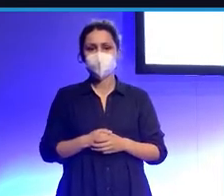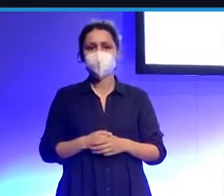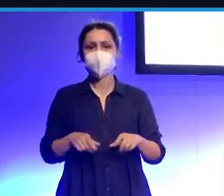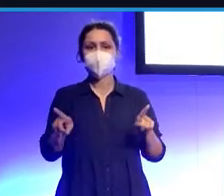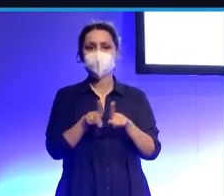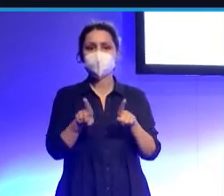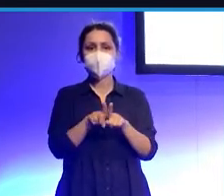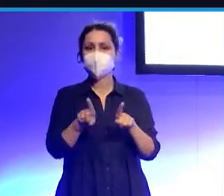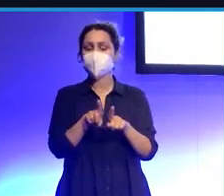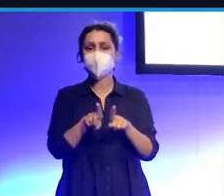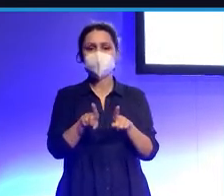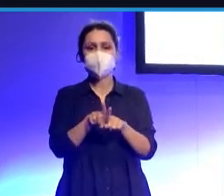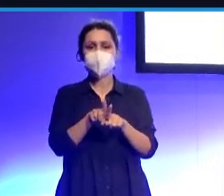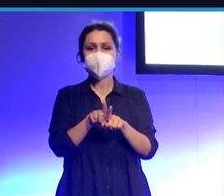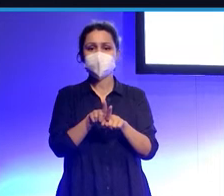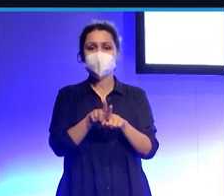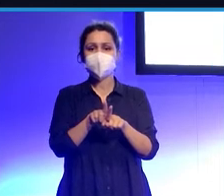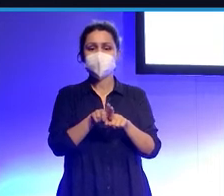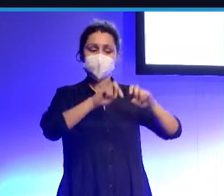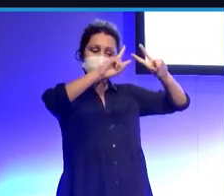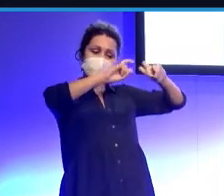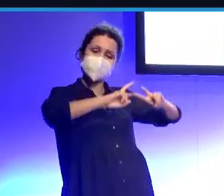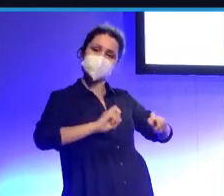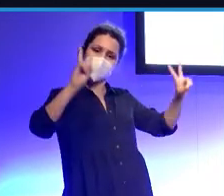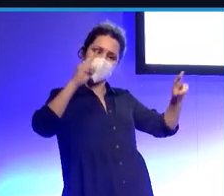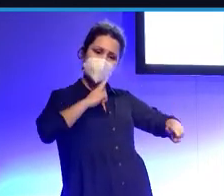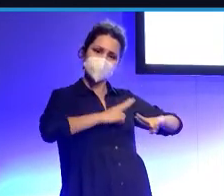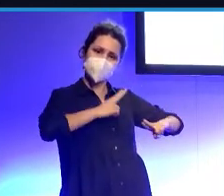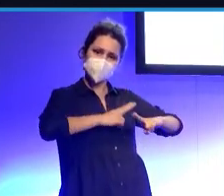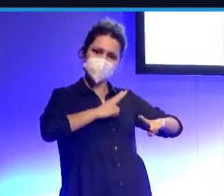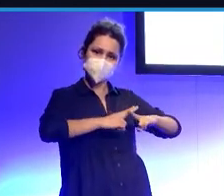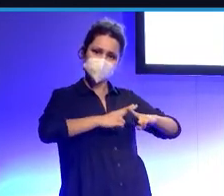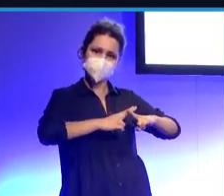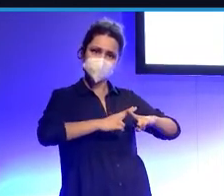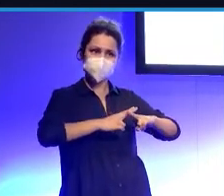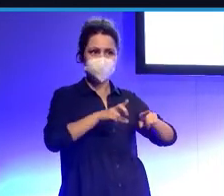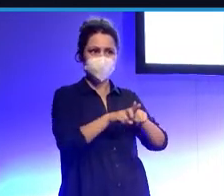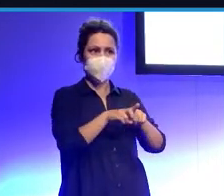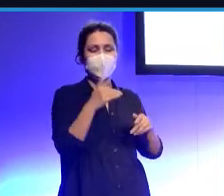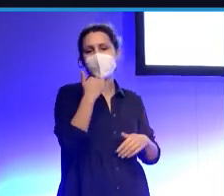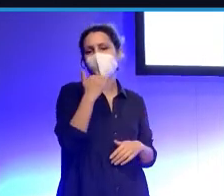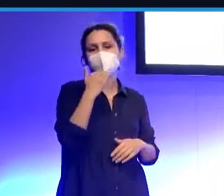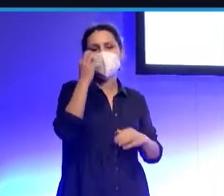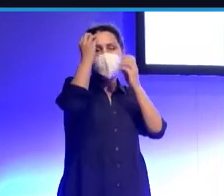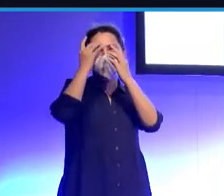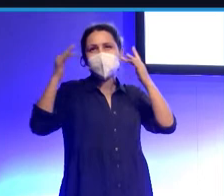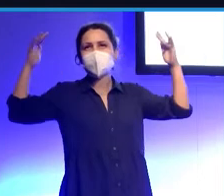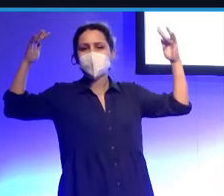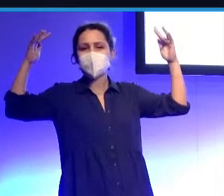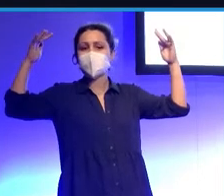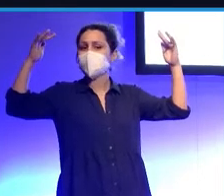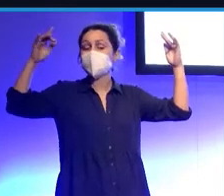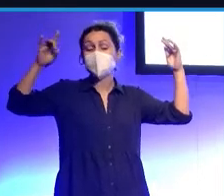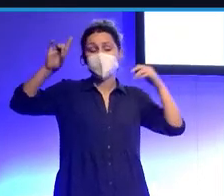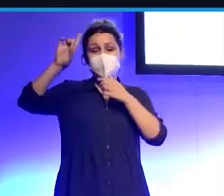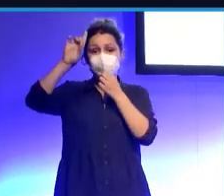y bueno, la identificación de talento estuviera basada en los datos, pues todo era como bastante subjetivo, ¿no? Los equipos de scouts de los clubes,